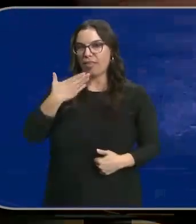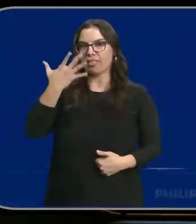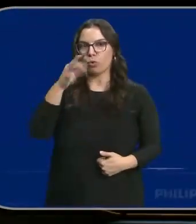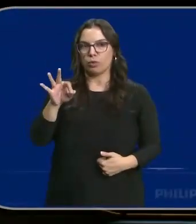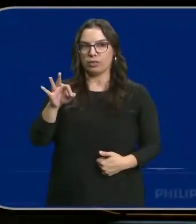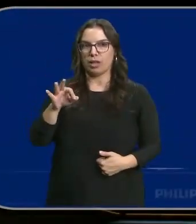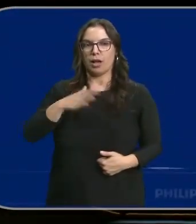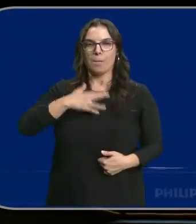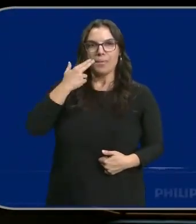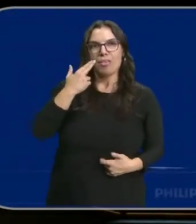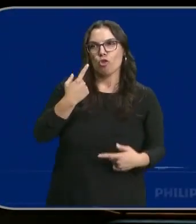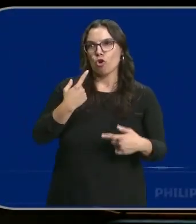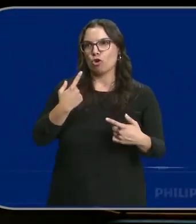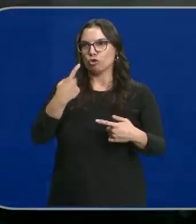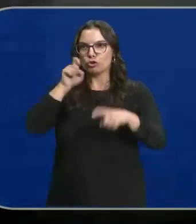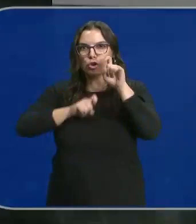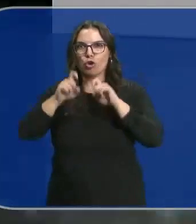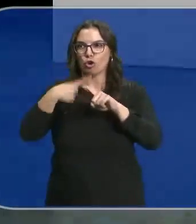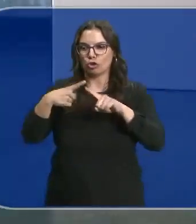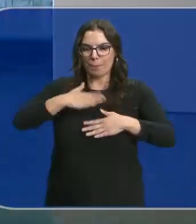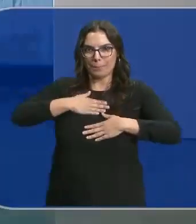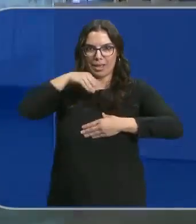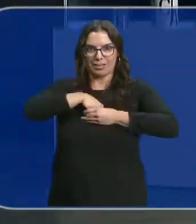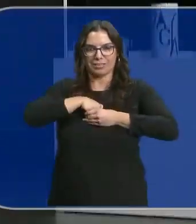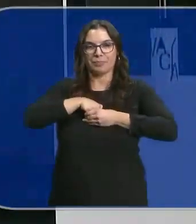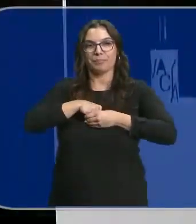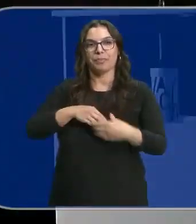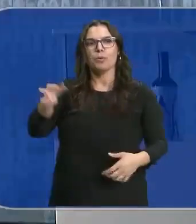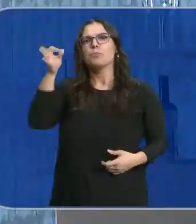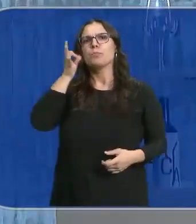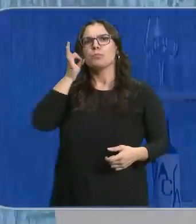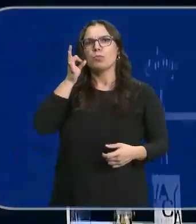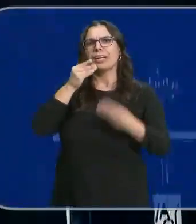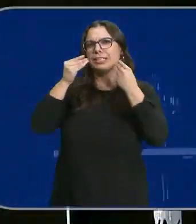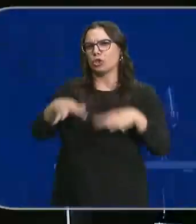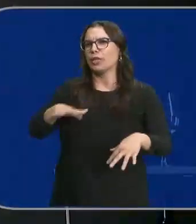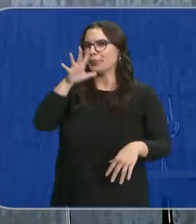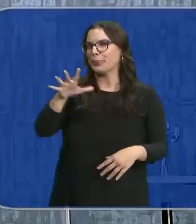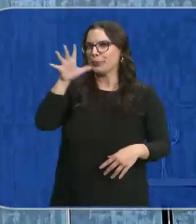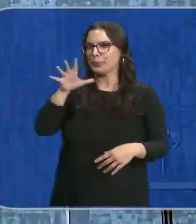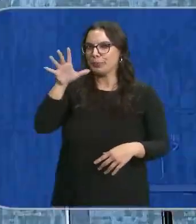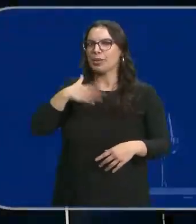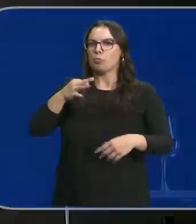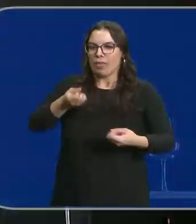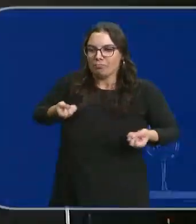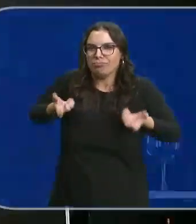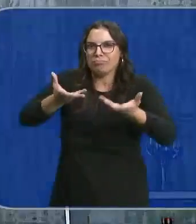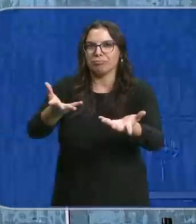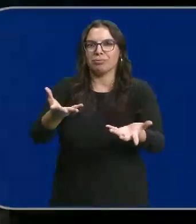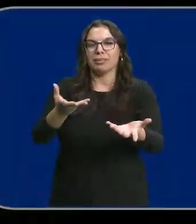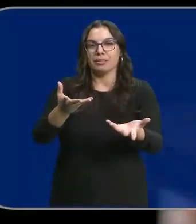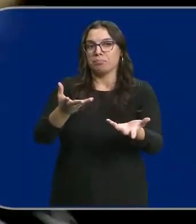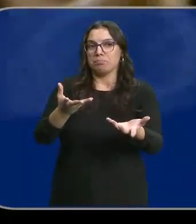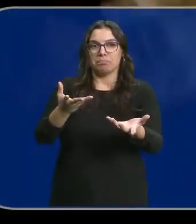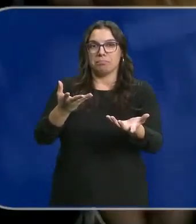50 años. Mis miedos, mis lloros. Una mujer con un gran relato a su espalda, capaz de transmitirlo al espectador